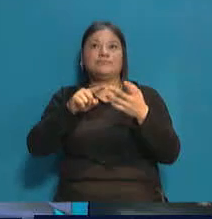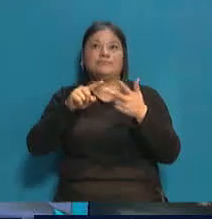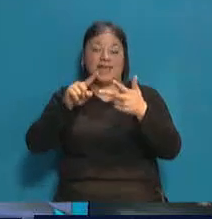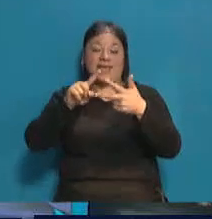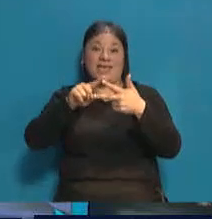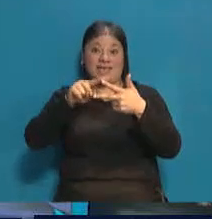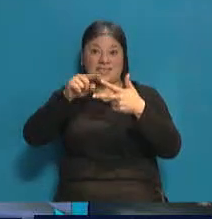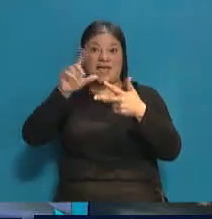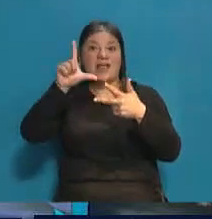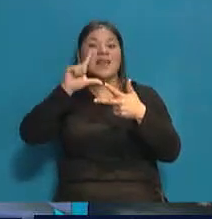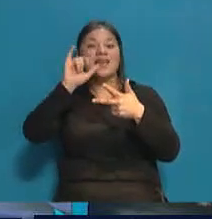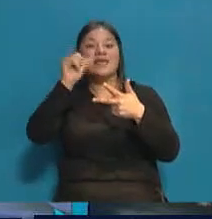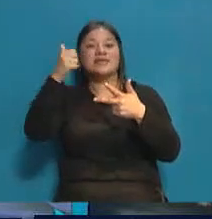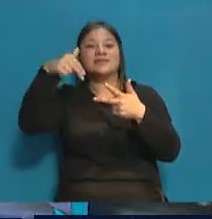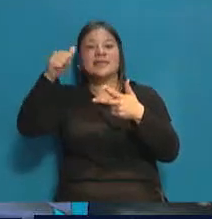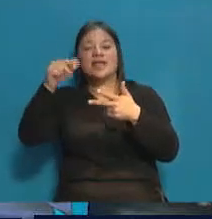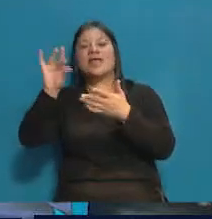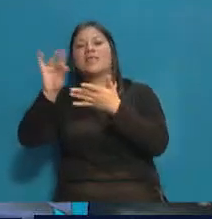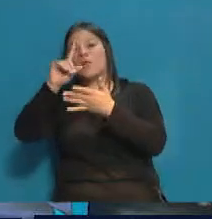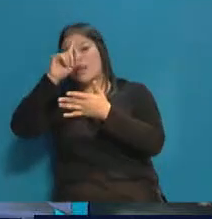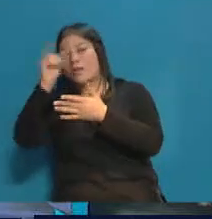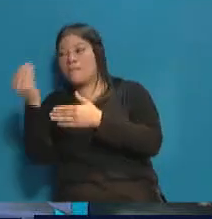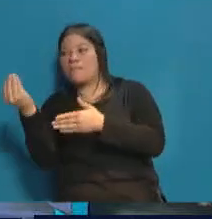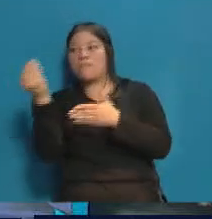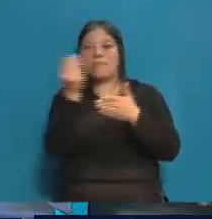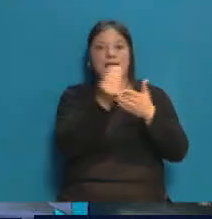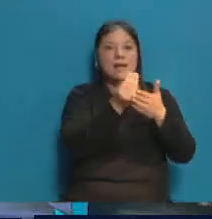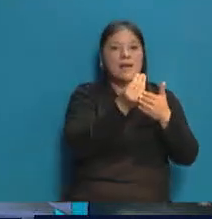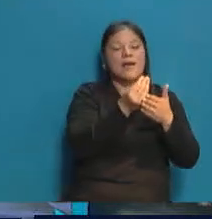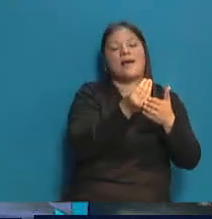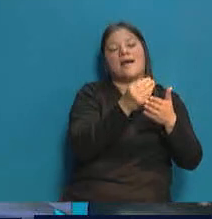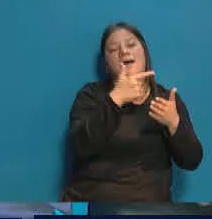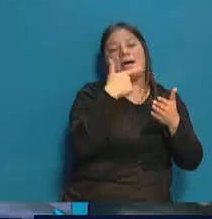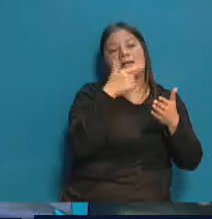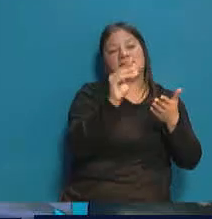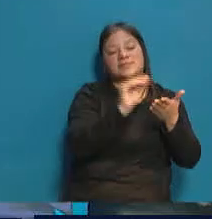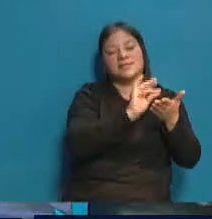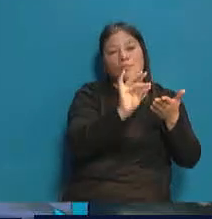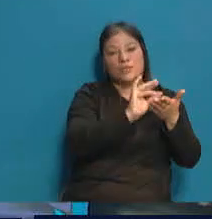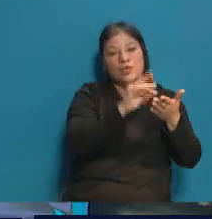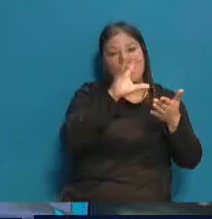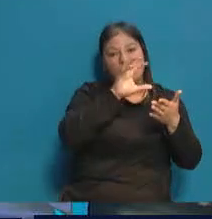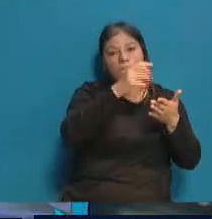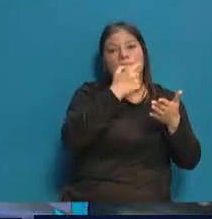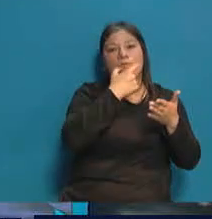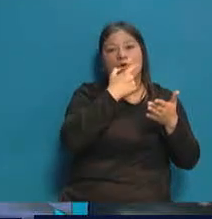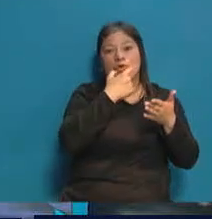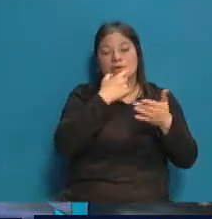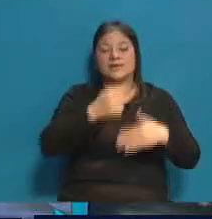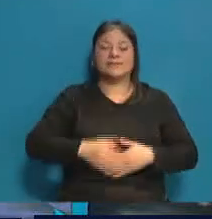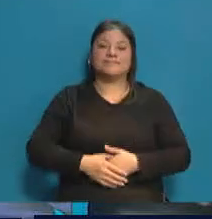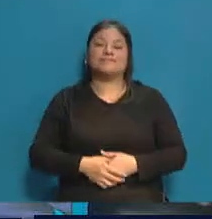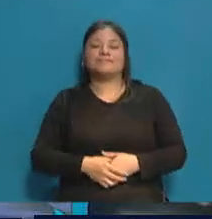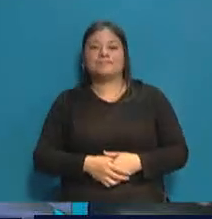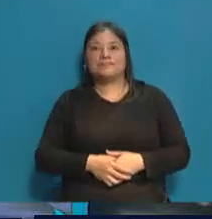viene a trabajar ahora en la legislatura. Perdió siete bancas. Había perdido en la Cámara de Senadores seis. Seis. Seis, ahora siete en la Cámara